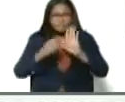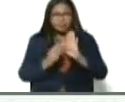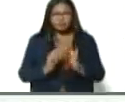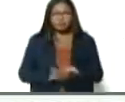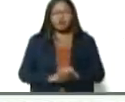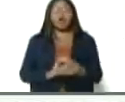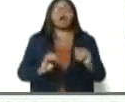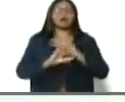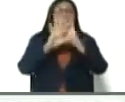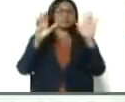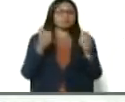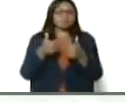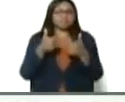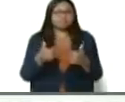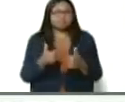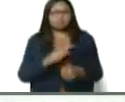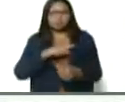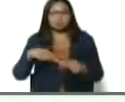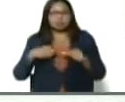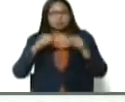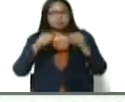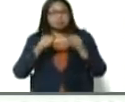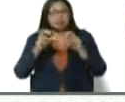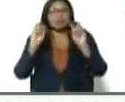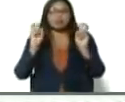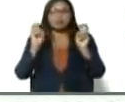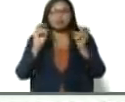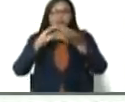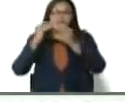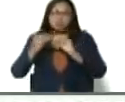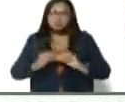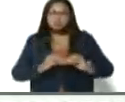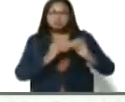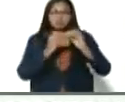Correcto. Hay que seguir en el tema de la regularización.